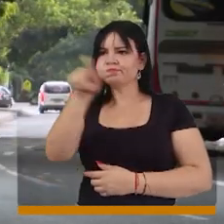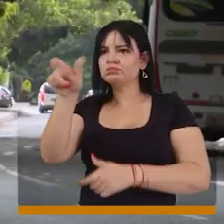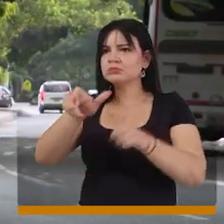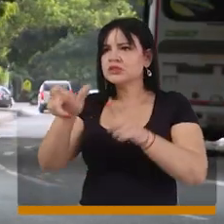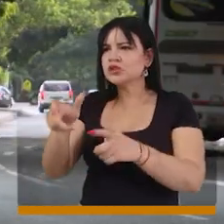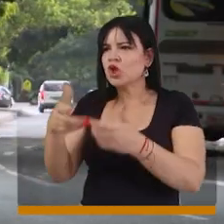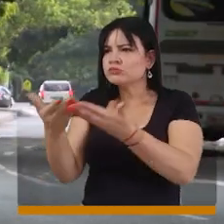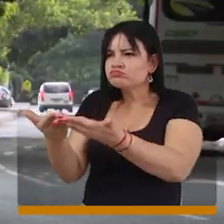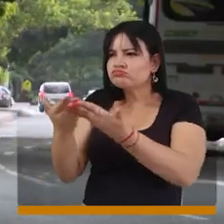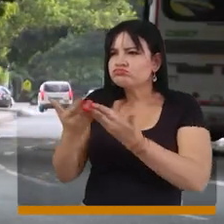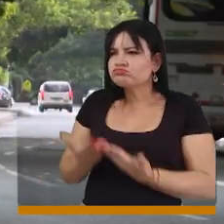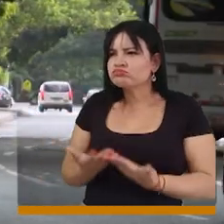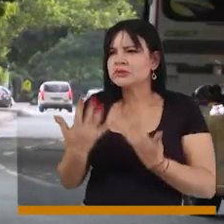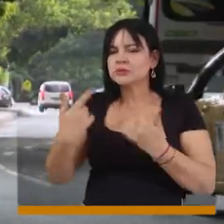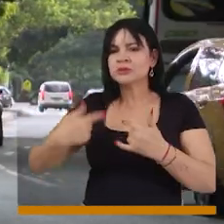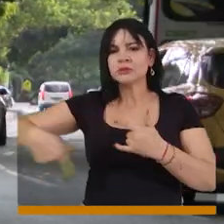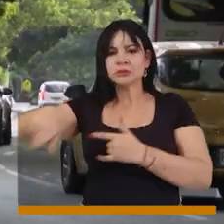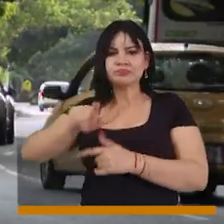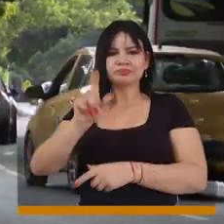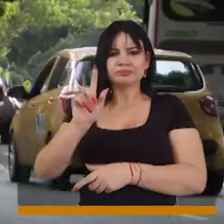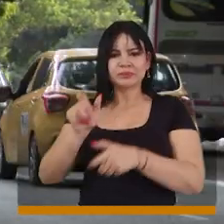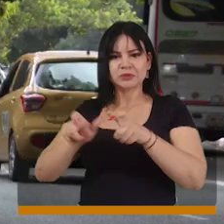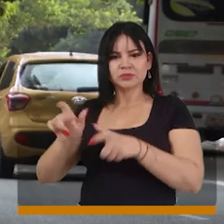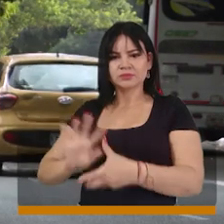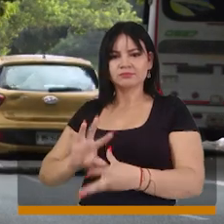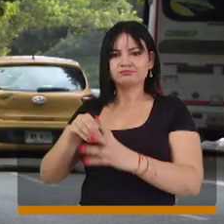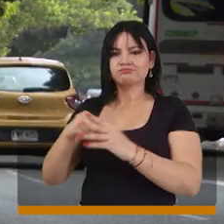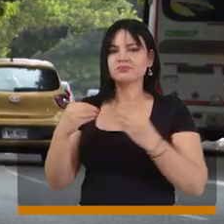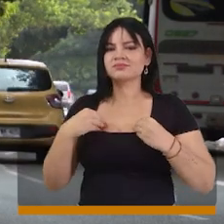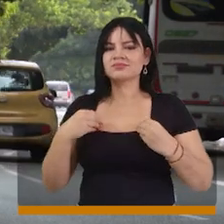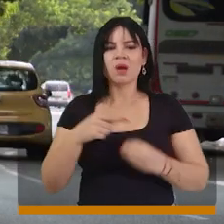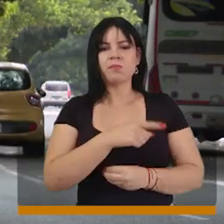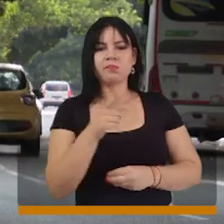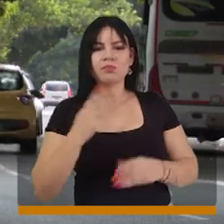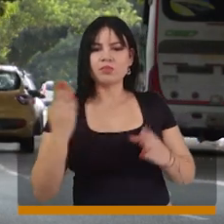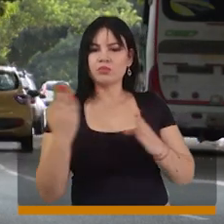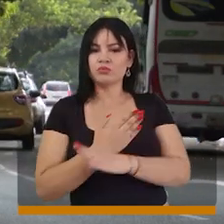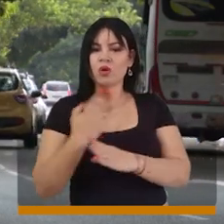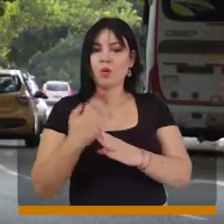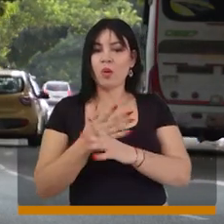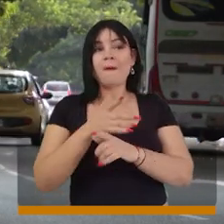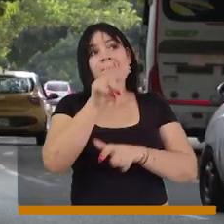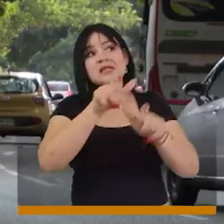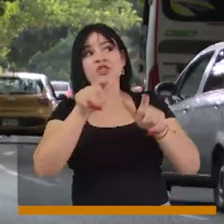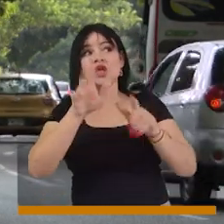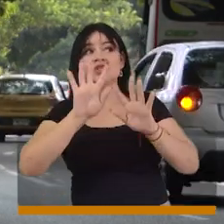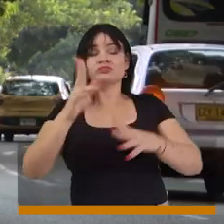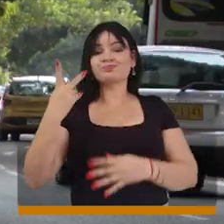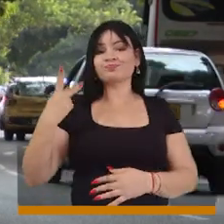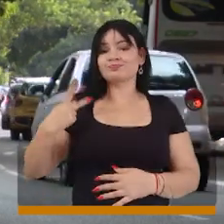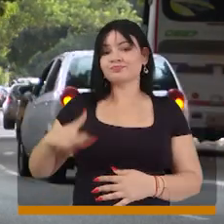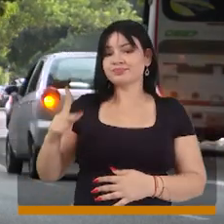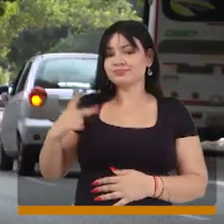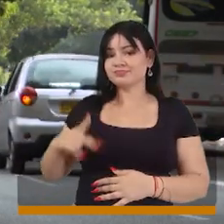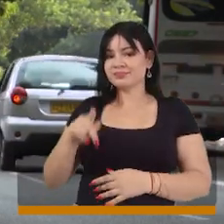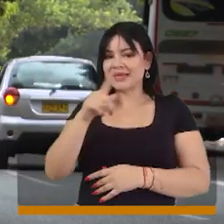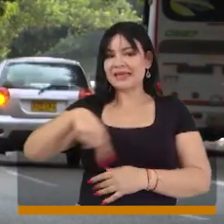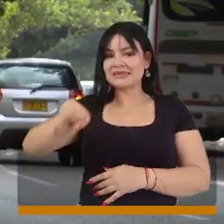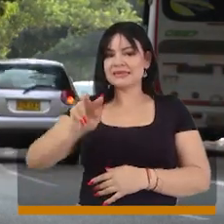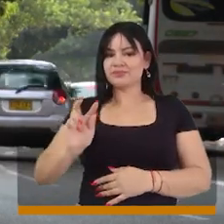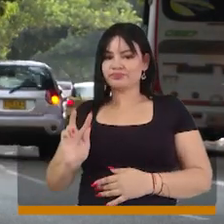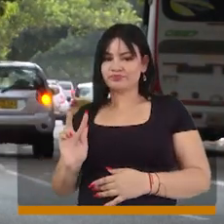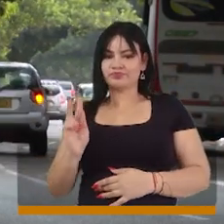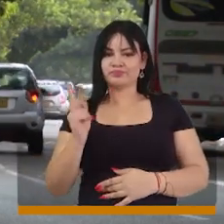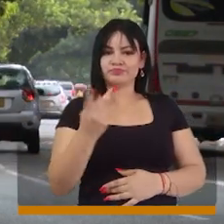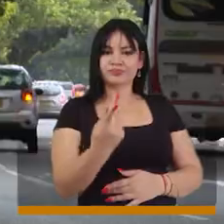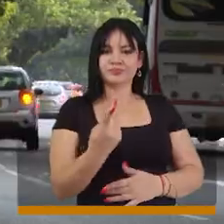queja de los usuarios o residentes mejor de este sector frente a la problemática con las trabajadoras sexuales